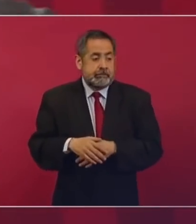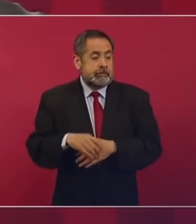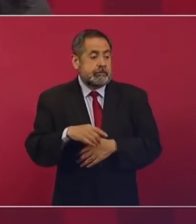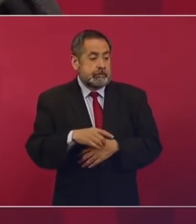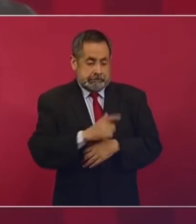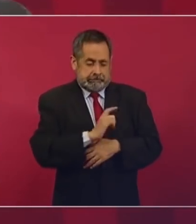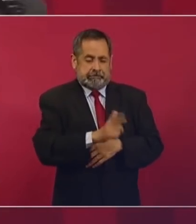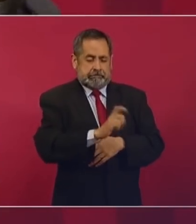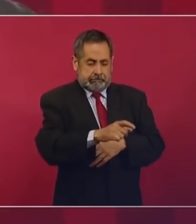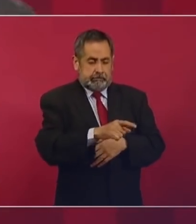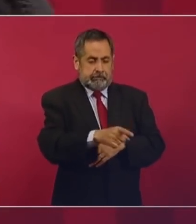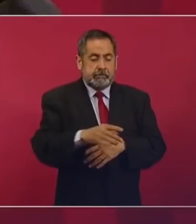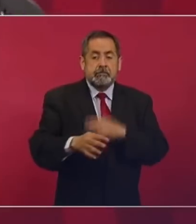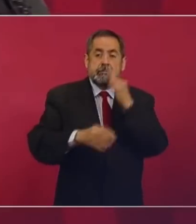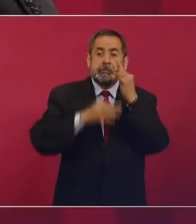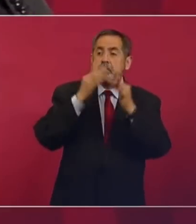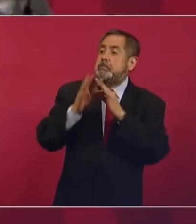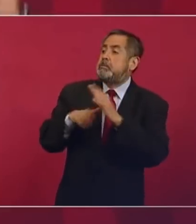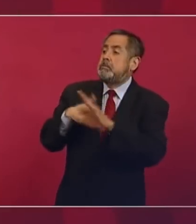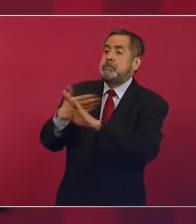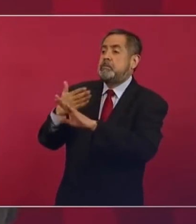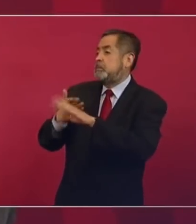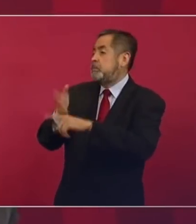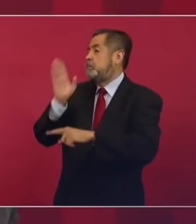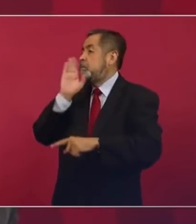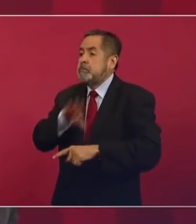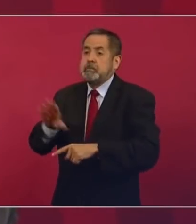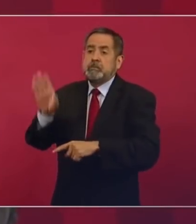campaña contra el Tren Maya.